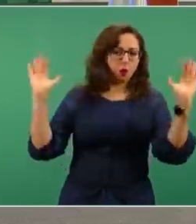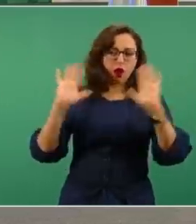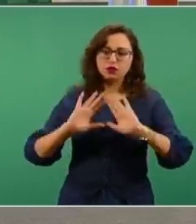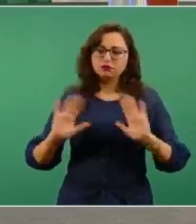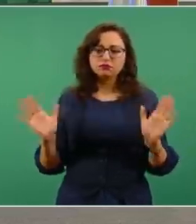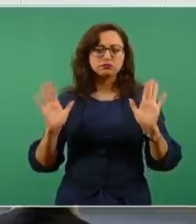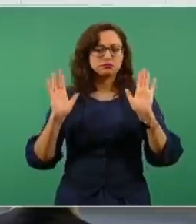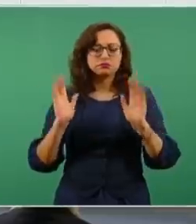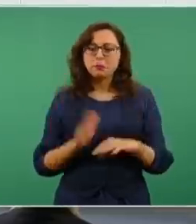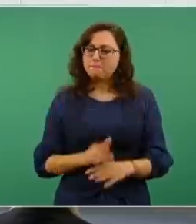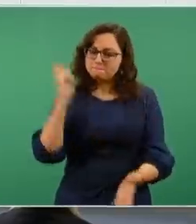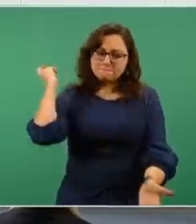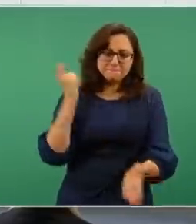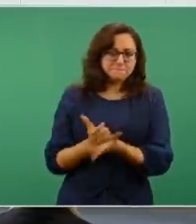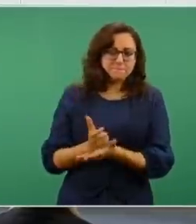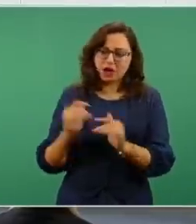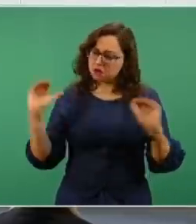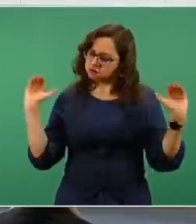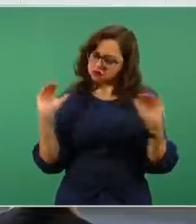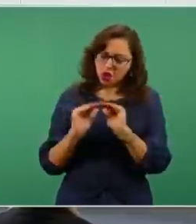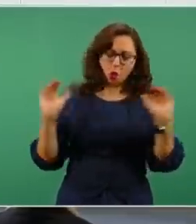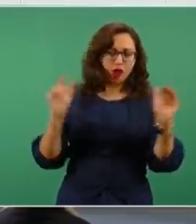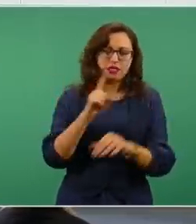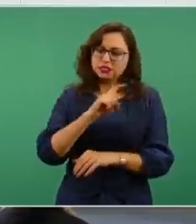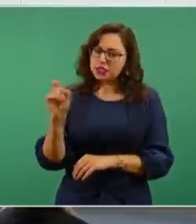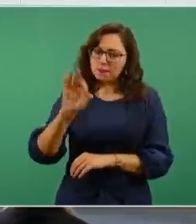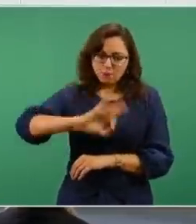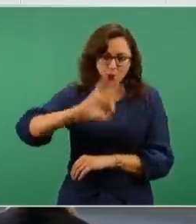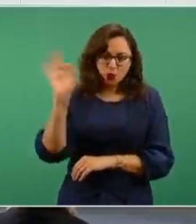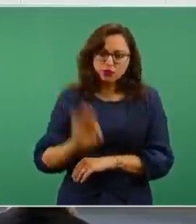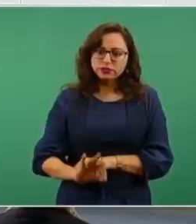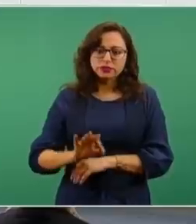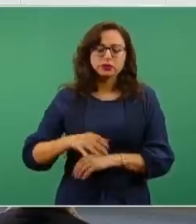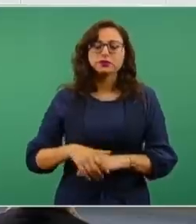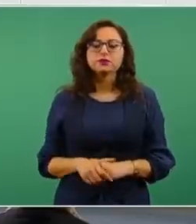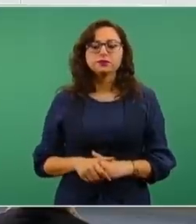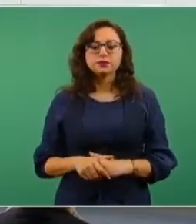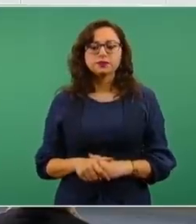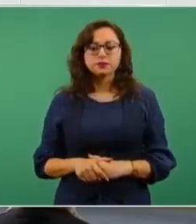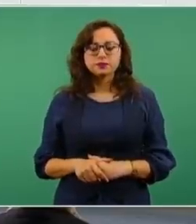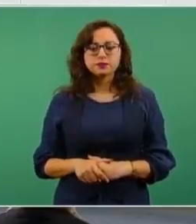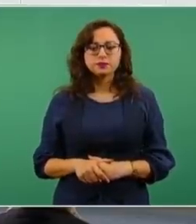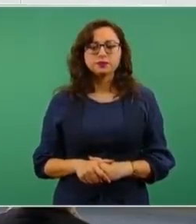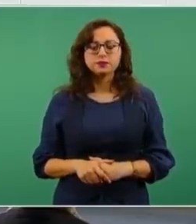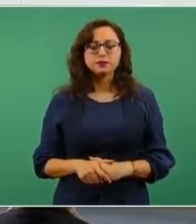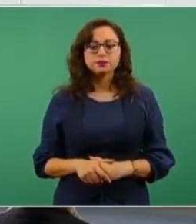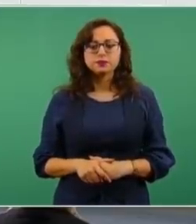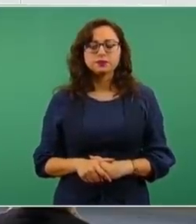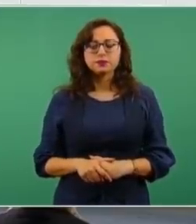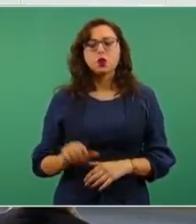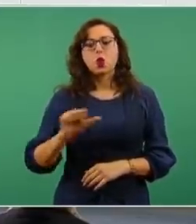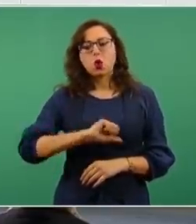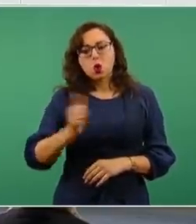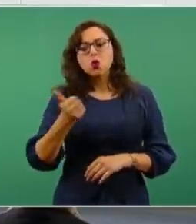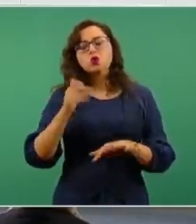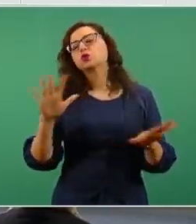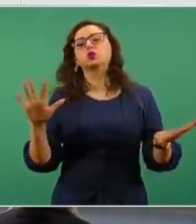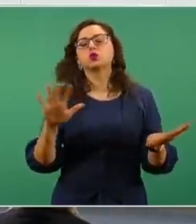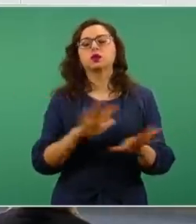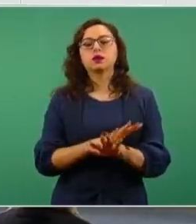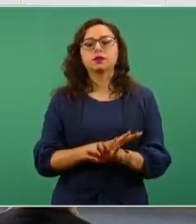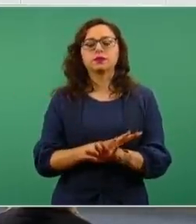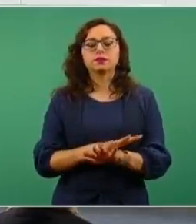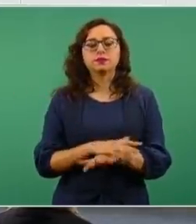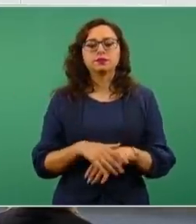Hoy nos tienen que pagar el 100 por ciento de lo que vale el gas etano. ¿Qué otro cambio? El